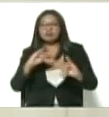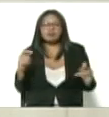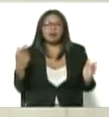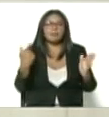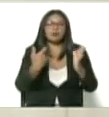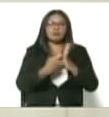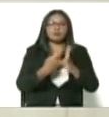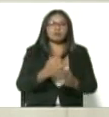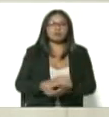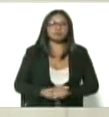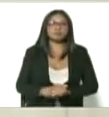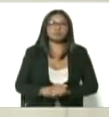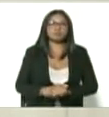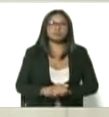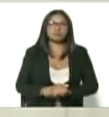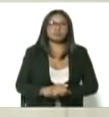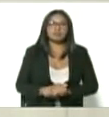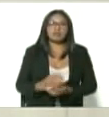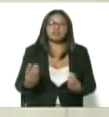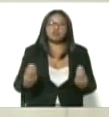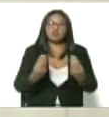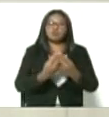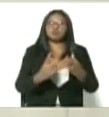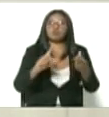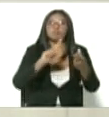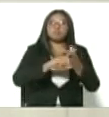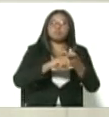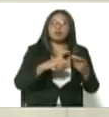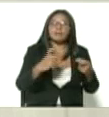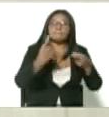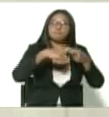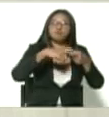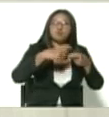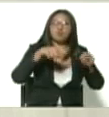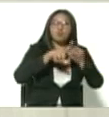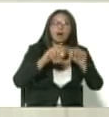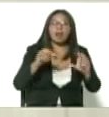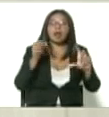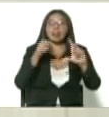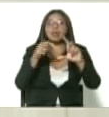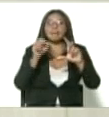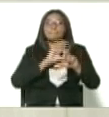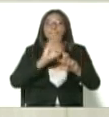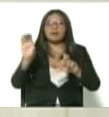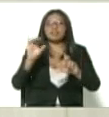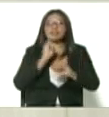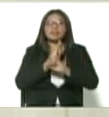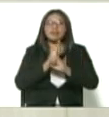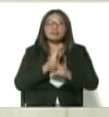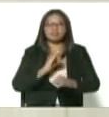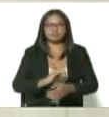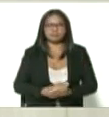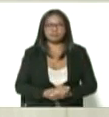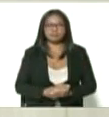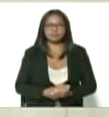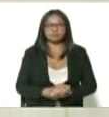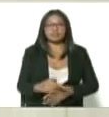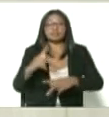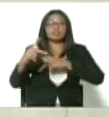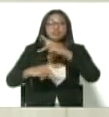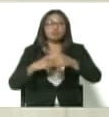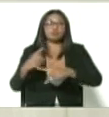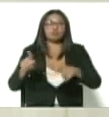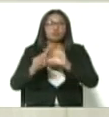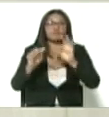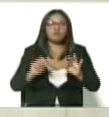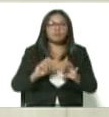también cruzado con la plataforma Patria. Así que, toda Venezuela puede tener confianza que, en este proceso que anunció ayer